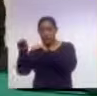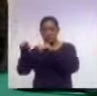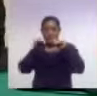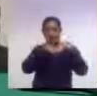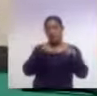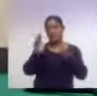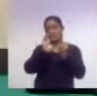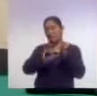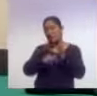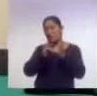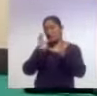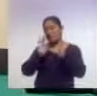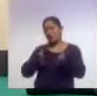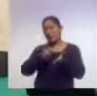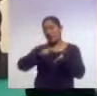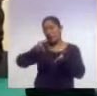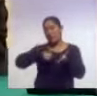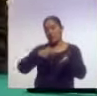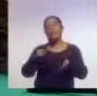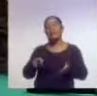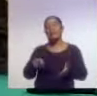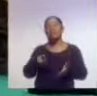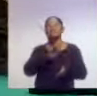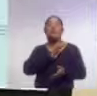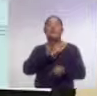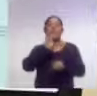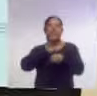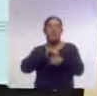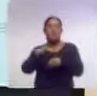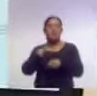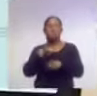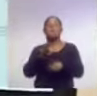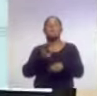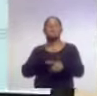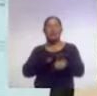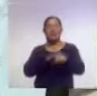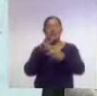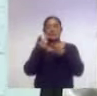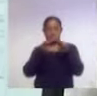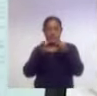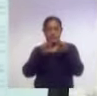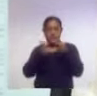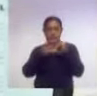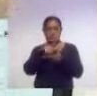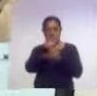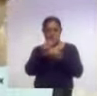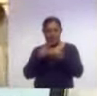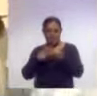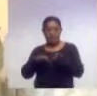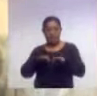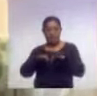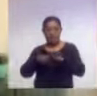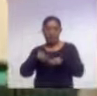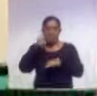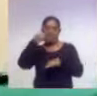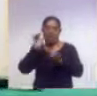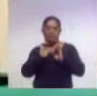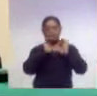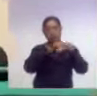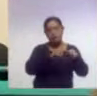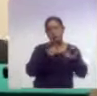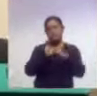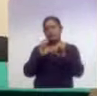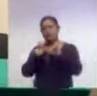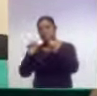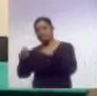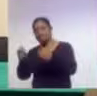firmaron un convenio de colaboración que permitirá la implementación de un plan de trabajo para la incorporación, acreditación y certificación